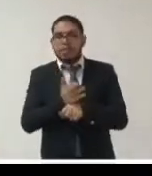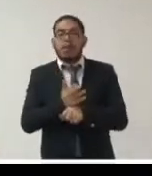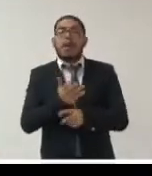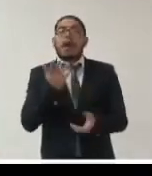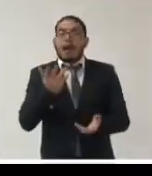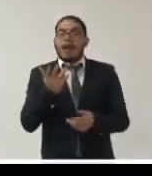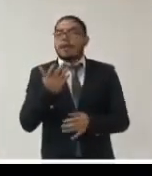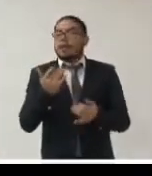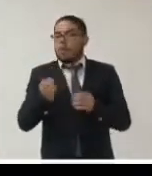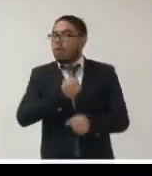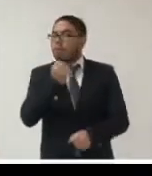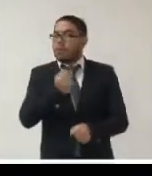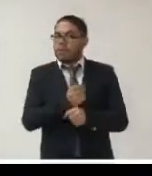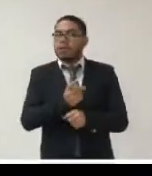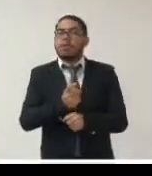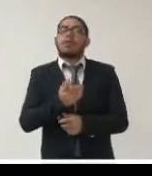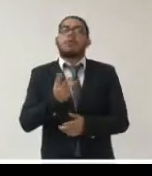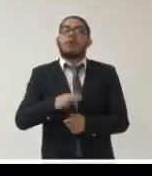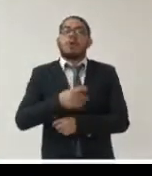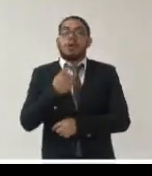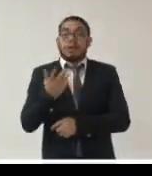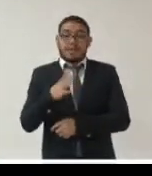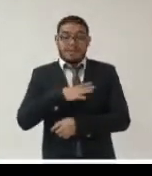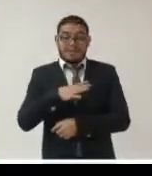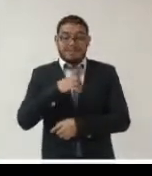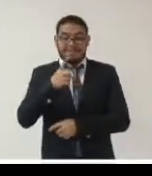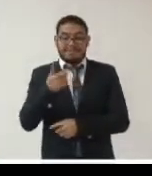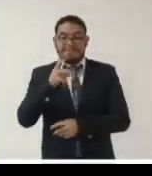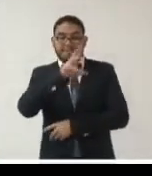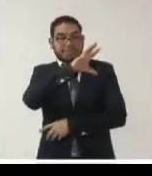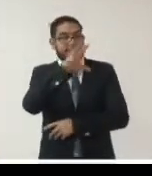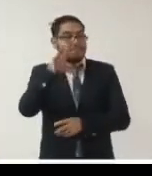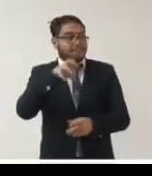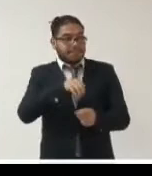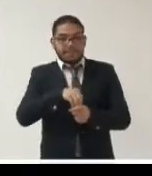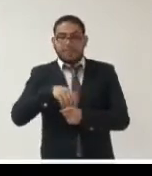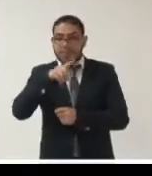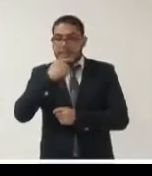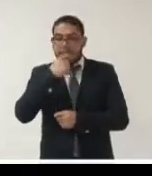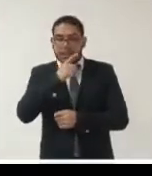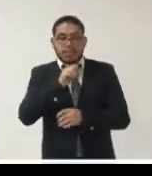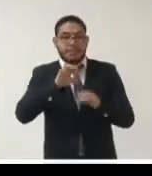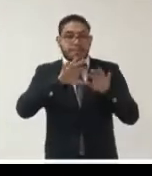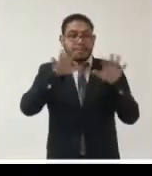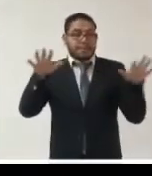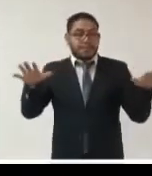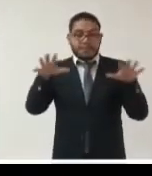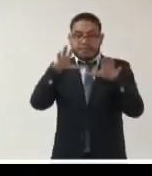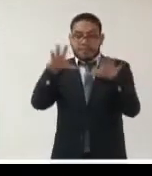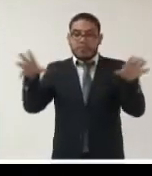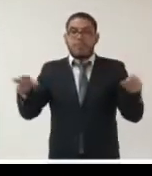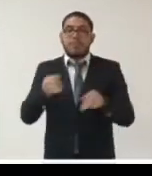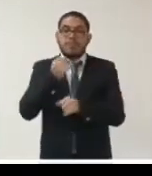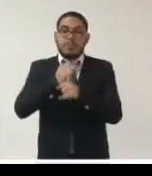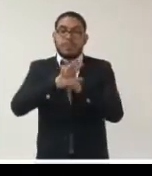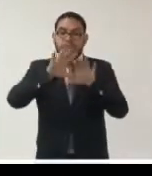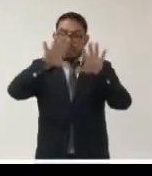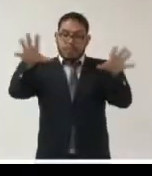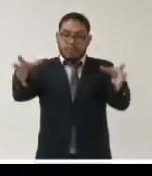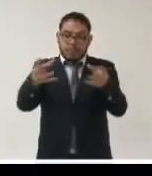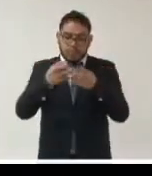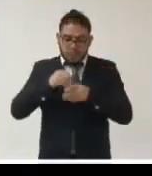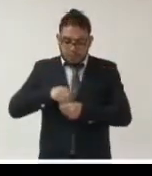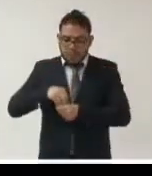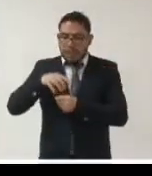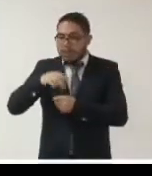oportunidad porque concentra información pública de utilidad sobre la pandemia de COVID-19 y puedo decir